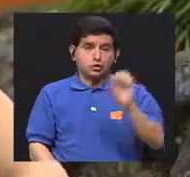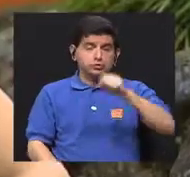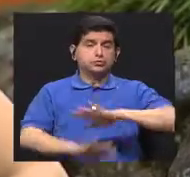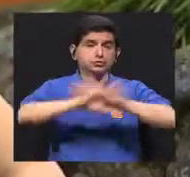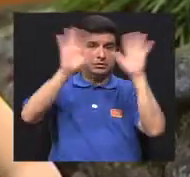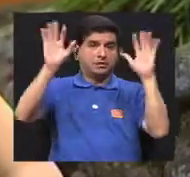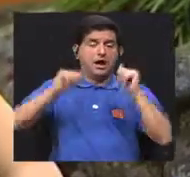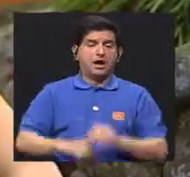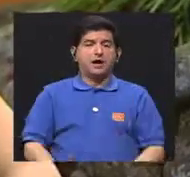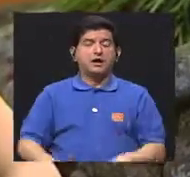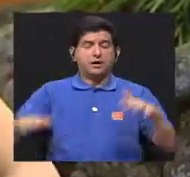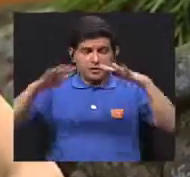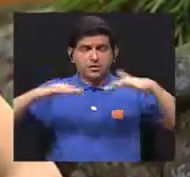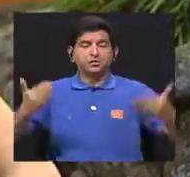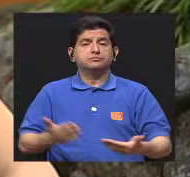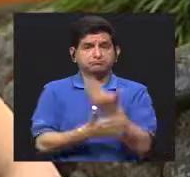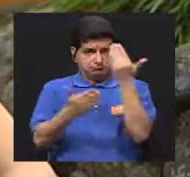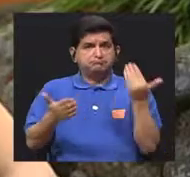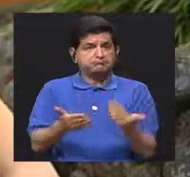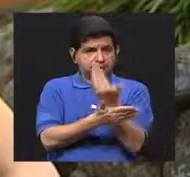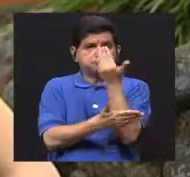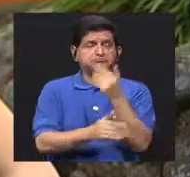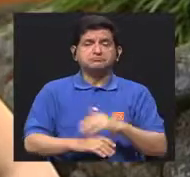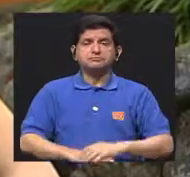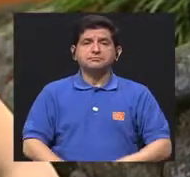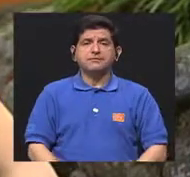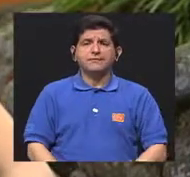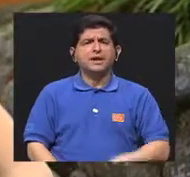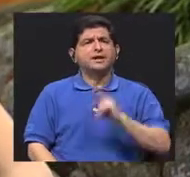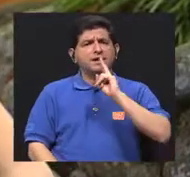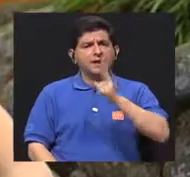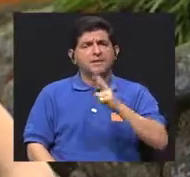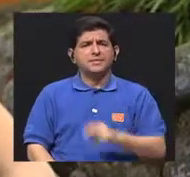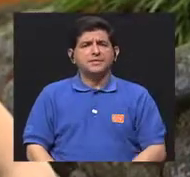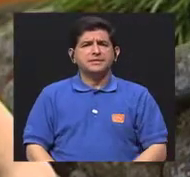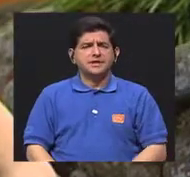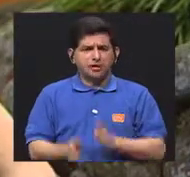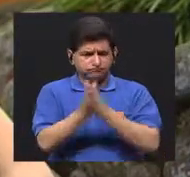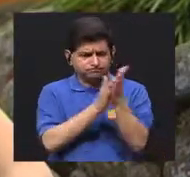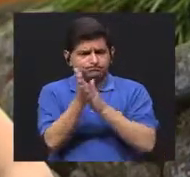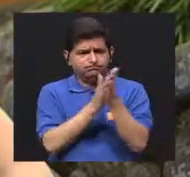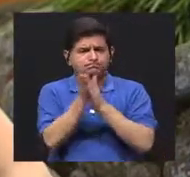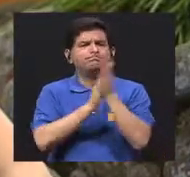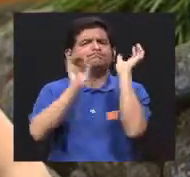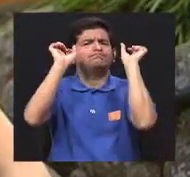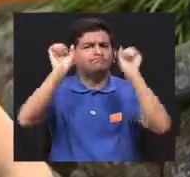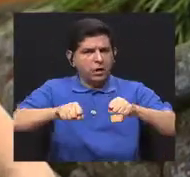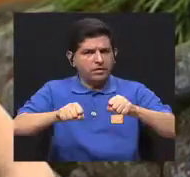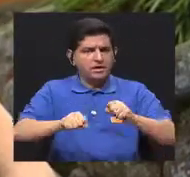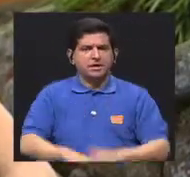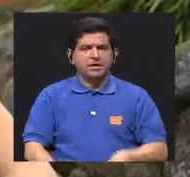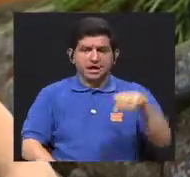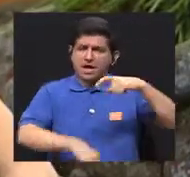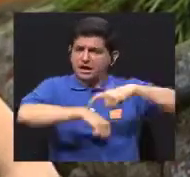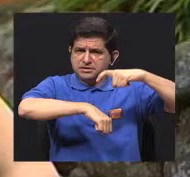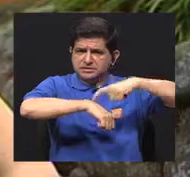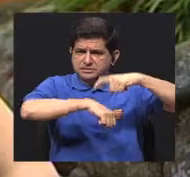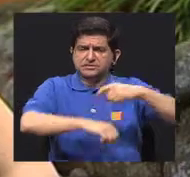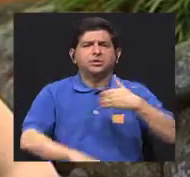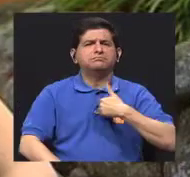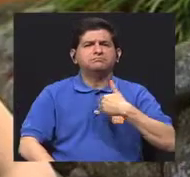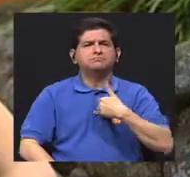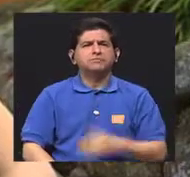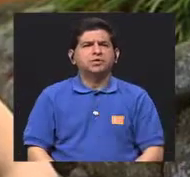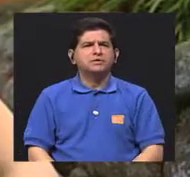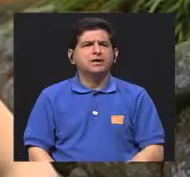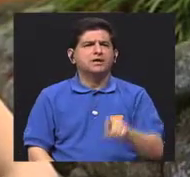Sí, claro, es un campo reciente y en realidad al que se le puede sacar mucho provecho. Hoy en día